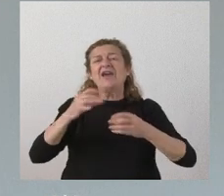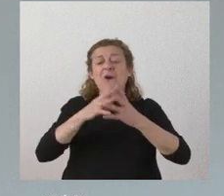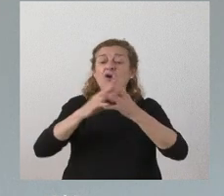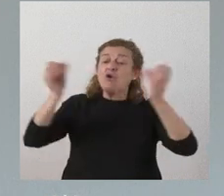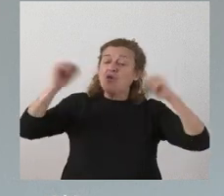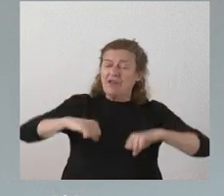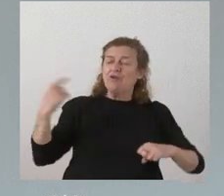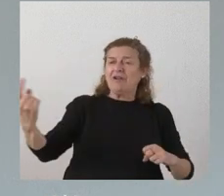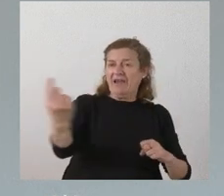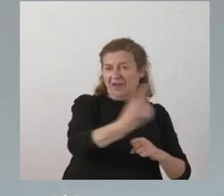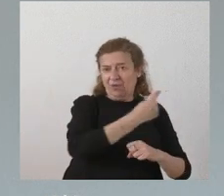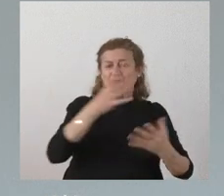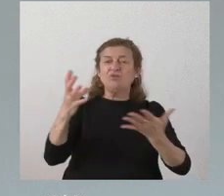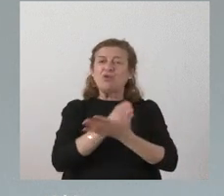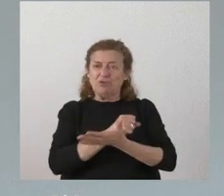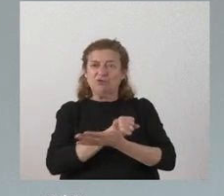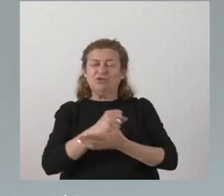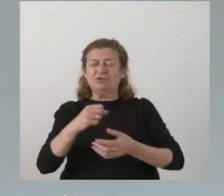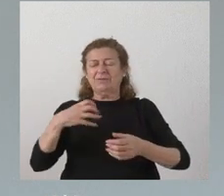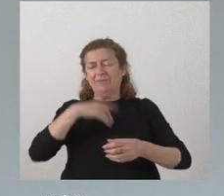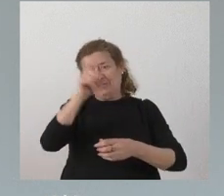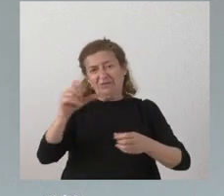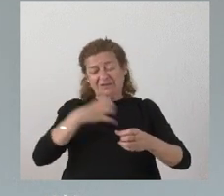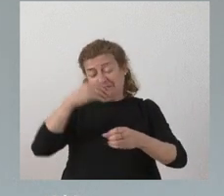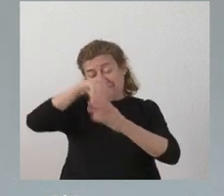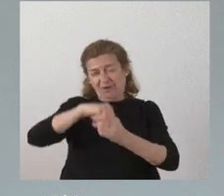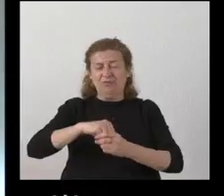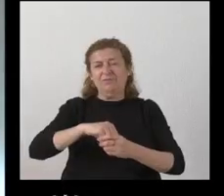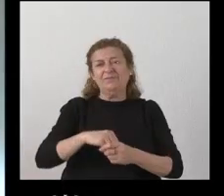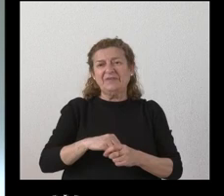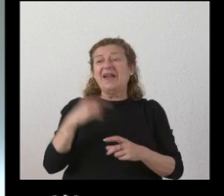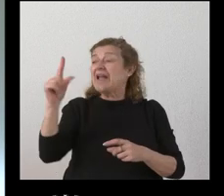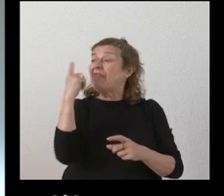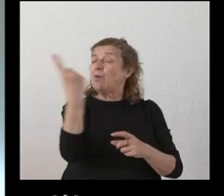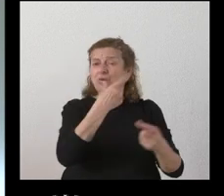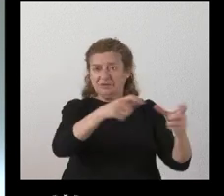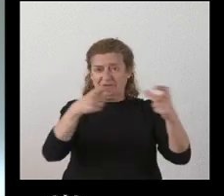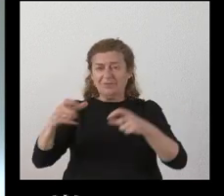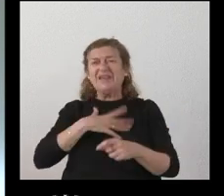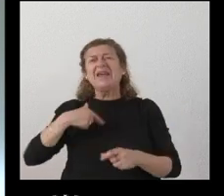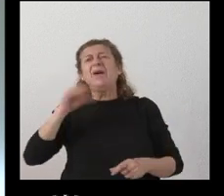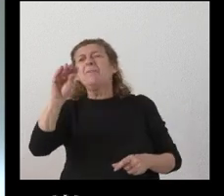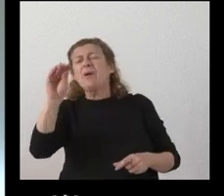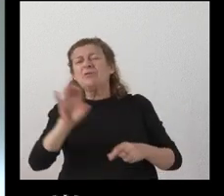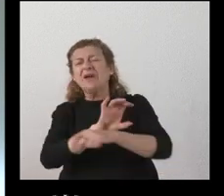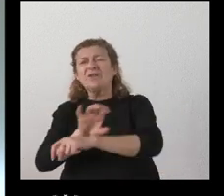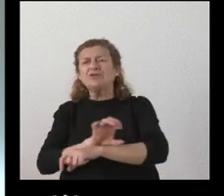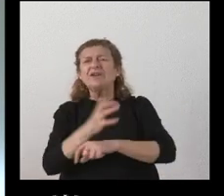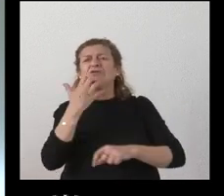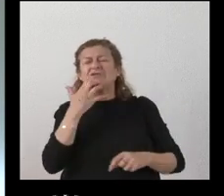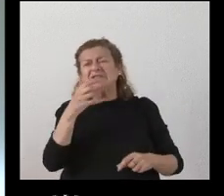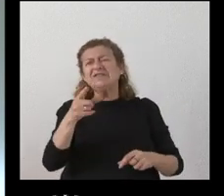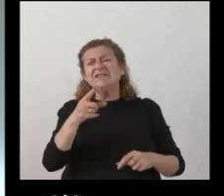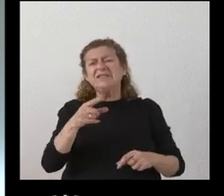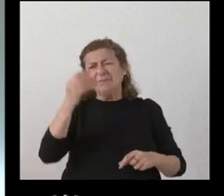correspondientes de todos y cada uno de los empleados en cada uno de los sectores si quería preguntarle al consejero si cree si este